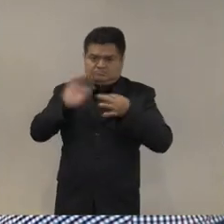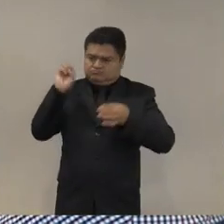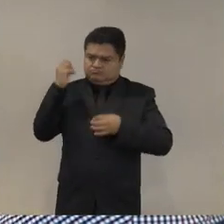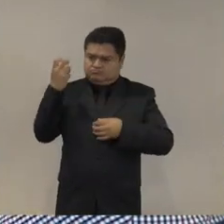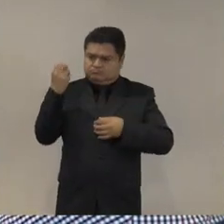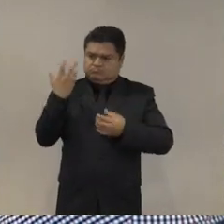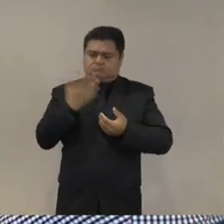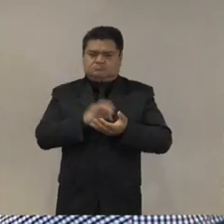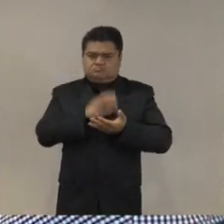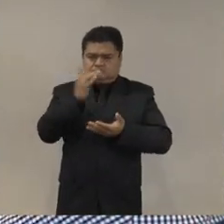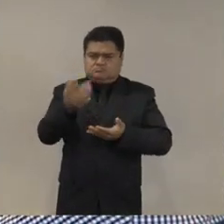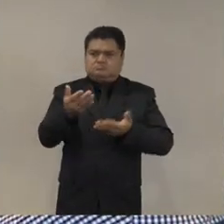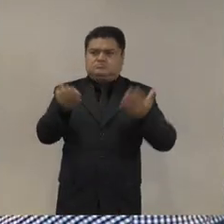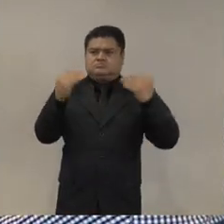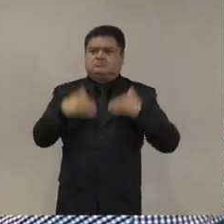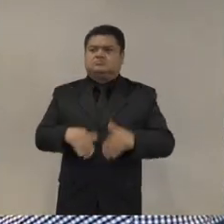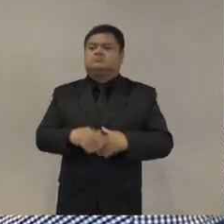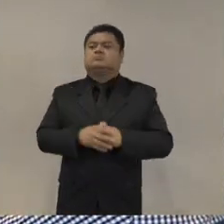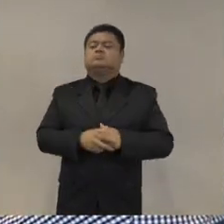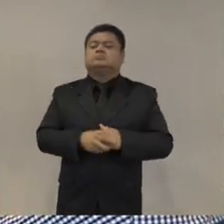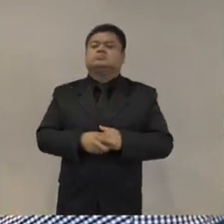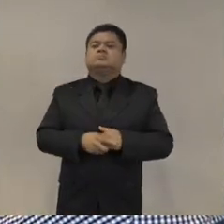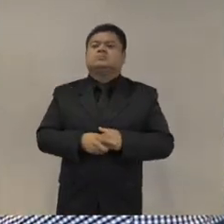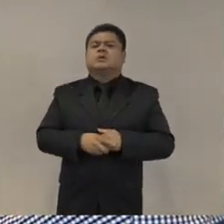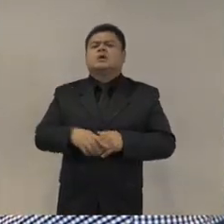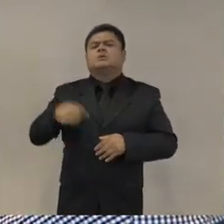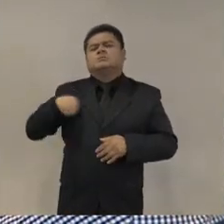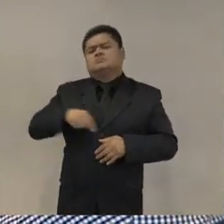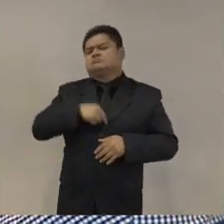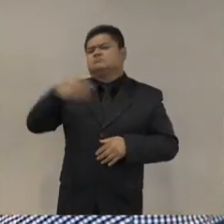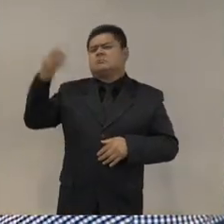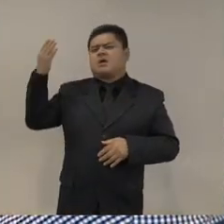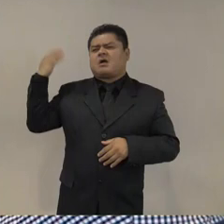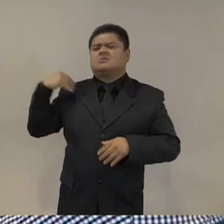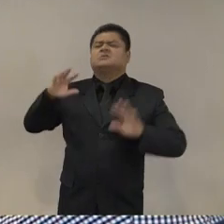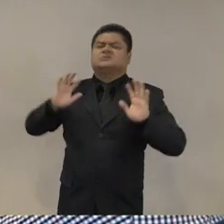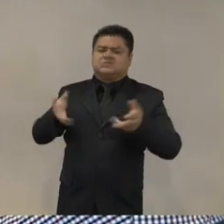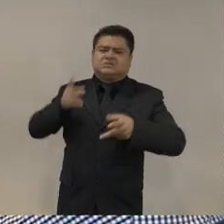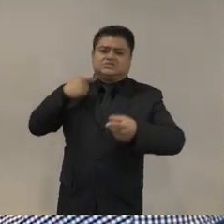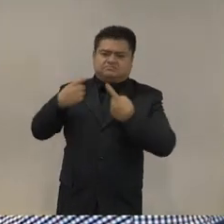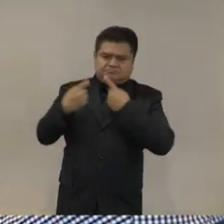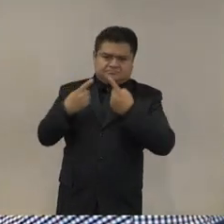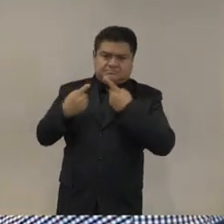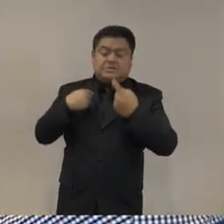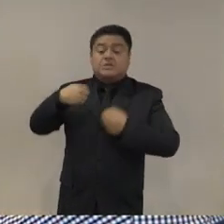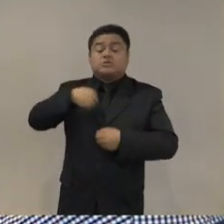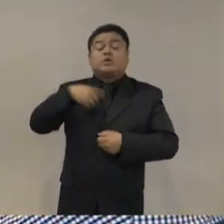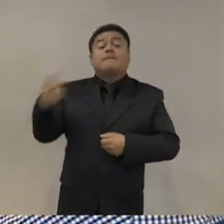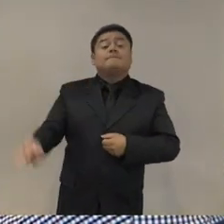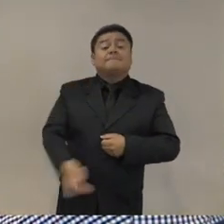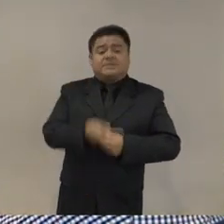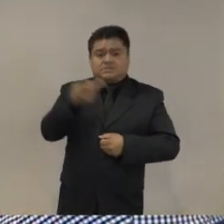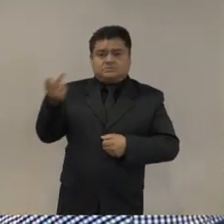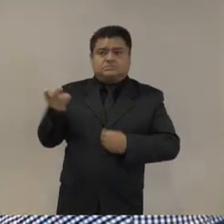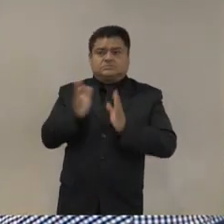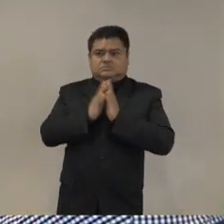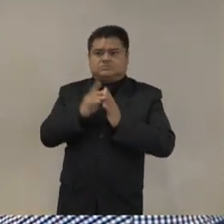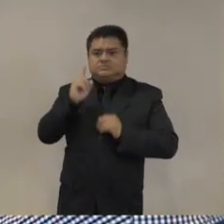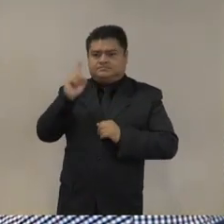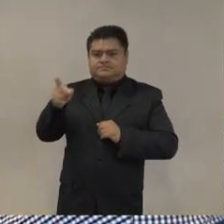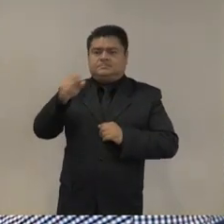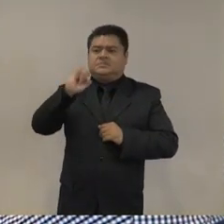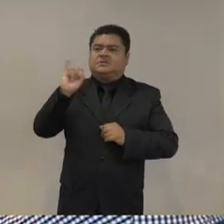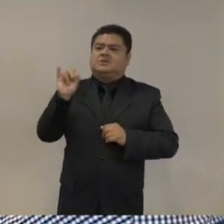cuenta es algo que Ernesto hemos discutido en muchas ocasiones y tengo algunas preguntas concretas que hacerles vamos con Julián